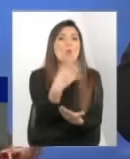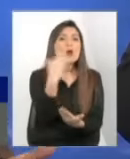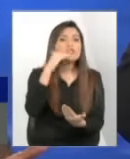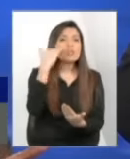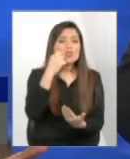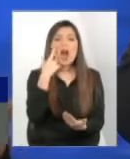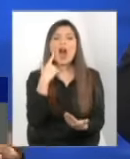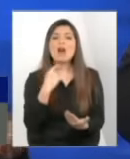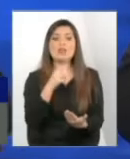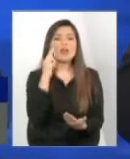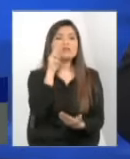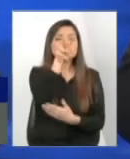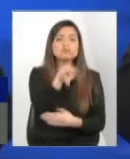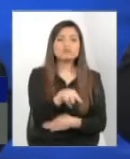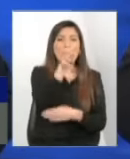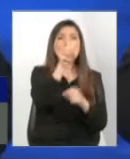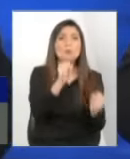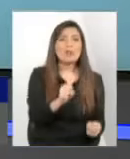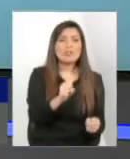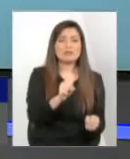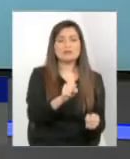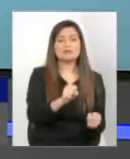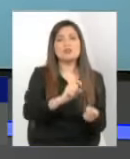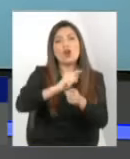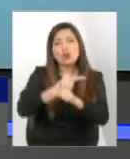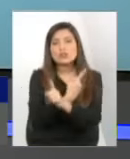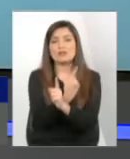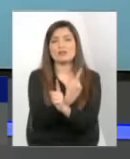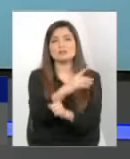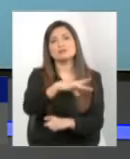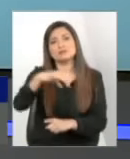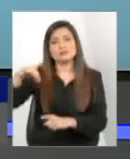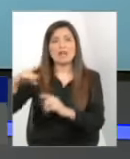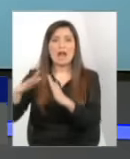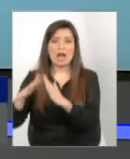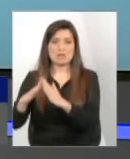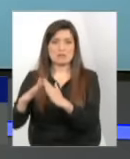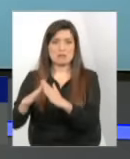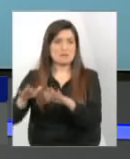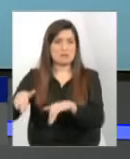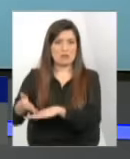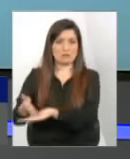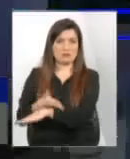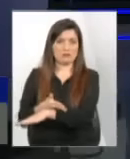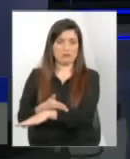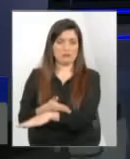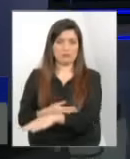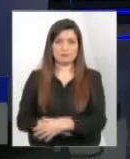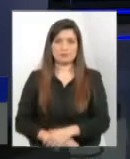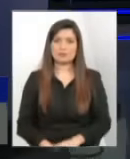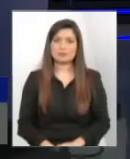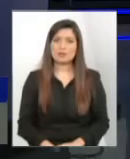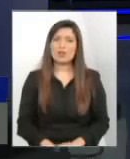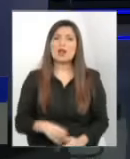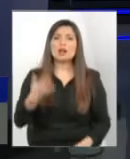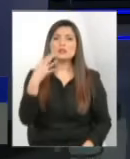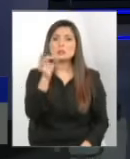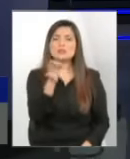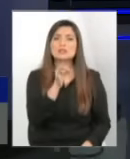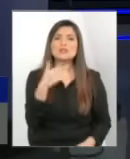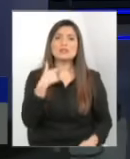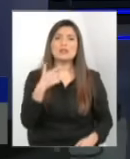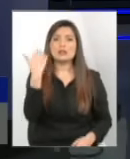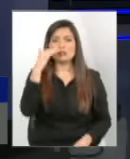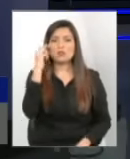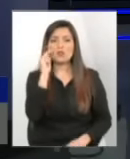¿Qué dice la convención? ¿Cuánto tiempo? Edison, tú me decías la otra vez que tú esperabas o veías niños que estaban